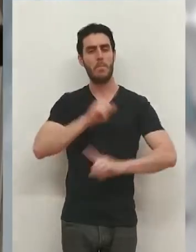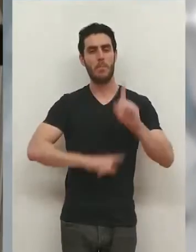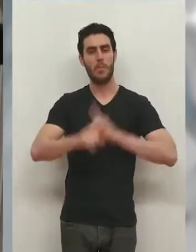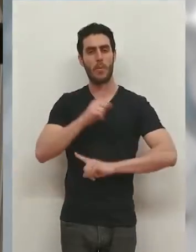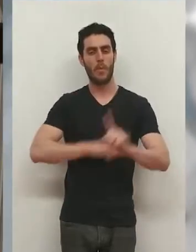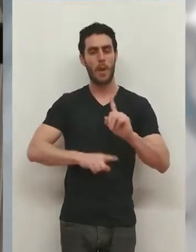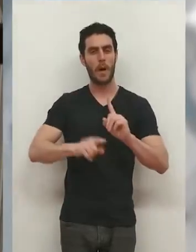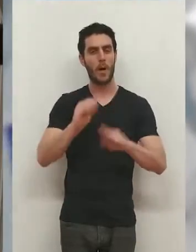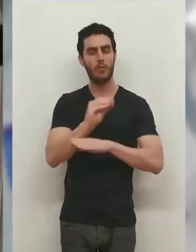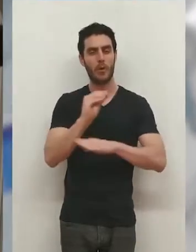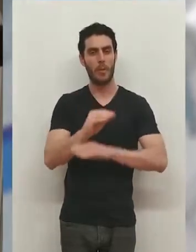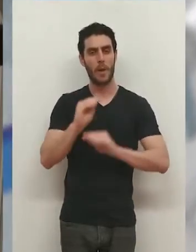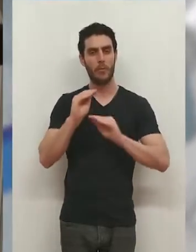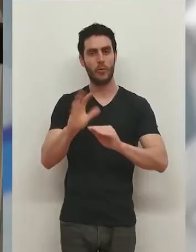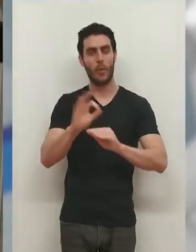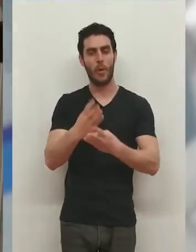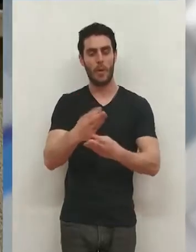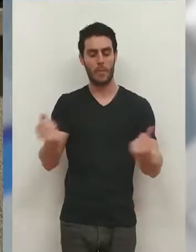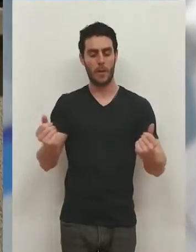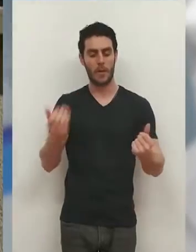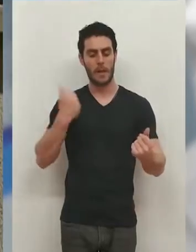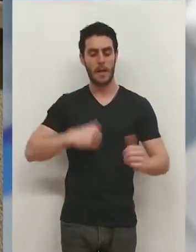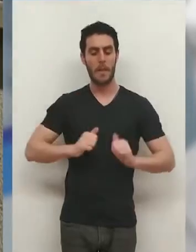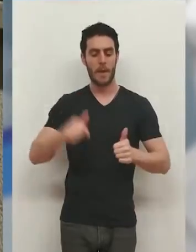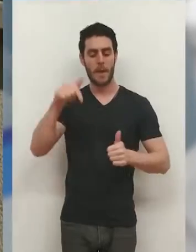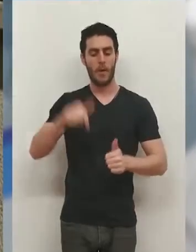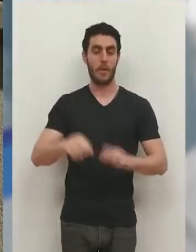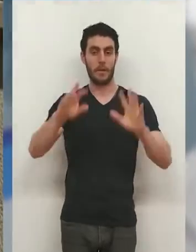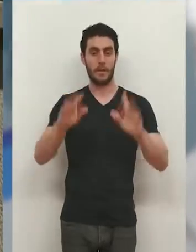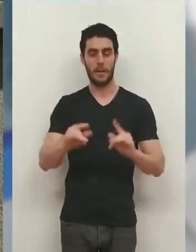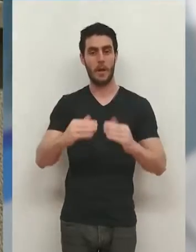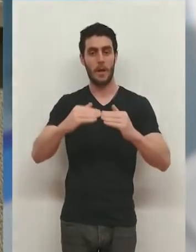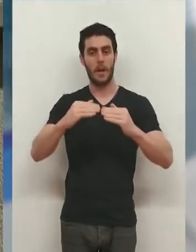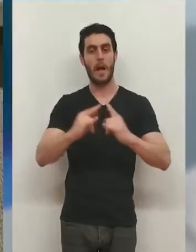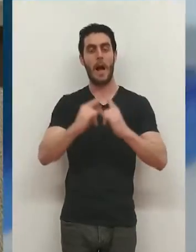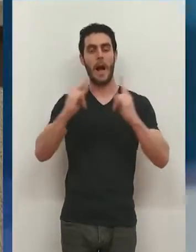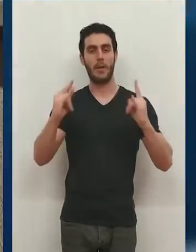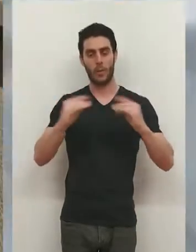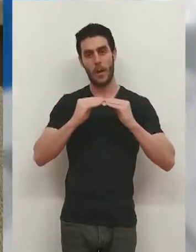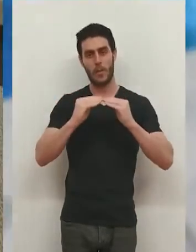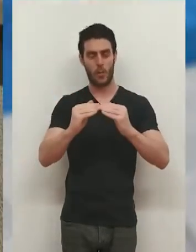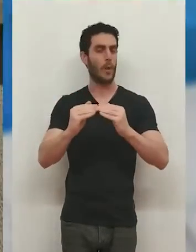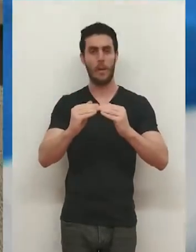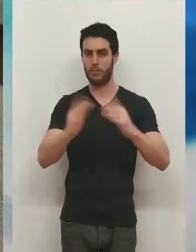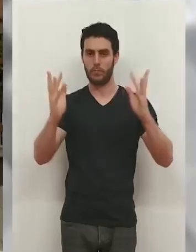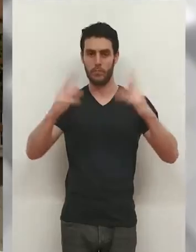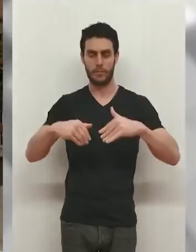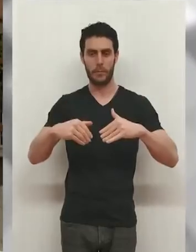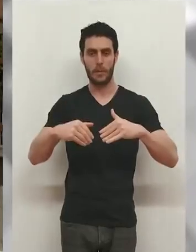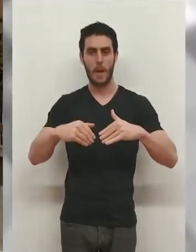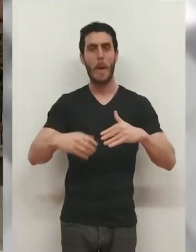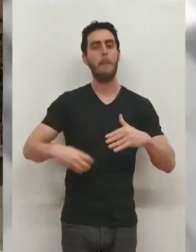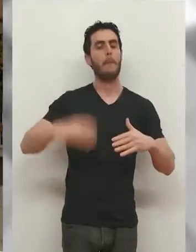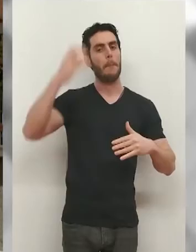polémica suscitada en torno a su conservación o desaparición. Comienza, hoy sí, el derribo del túnel de Vara de Rey con Duques de Nájera.